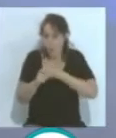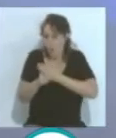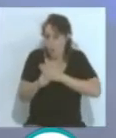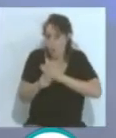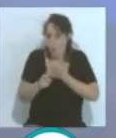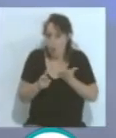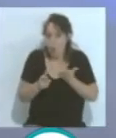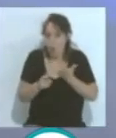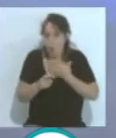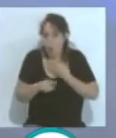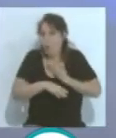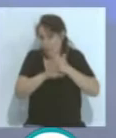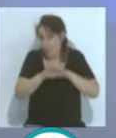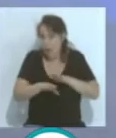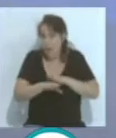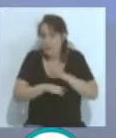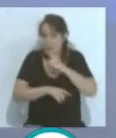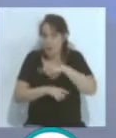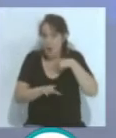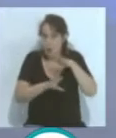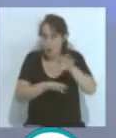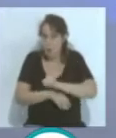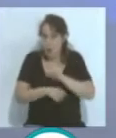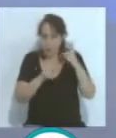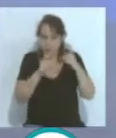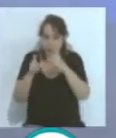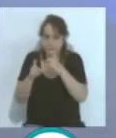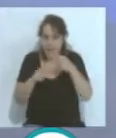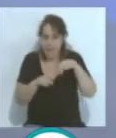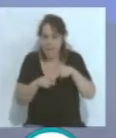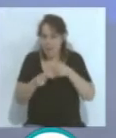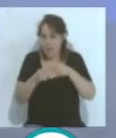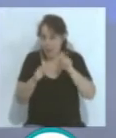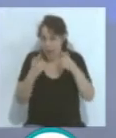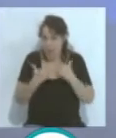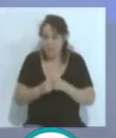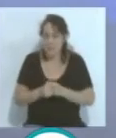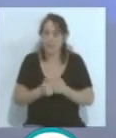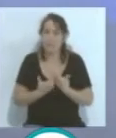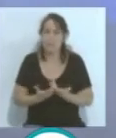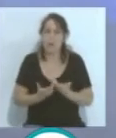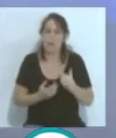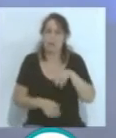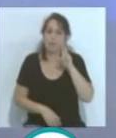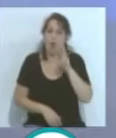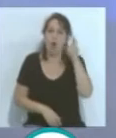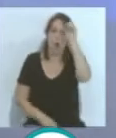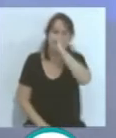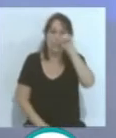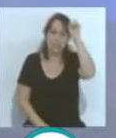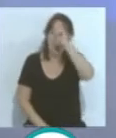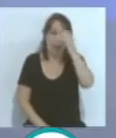aficionados que habían comprado la camiseta en la propia tienda oficial. Pero vamos a ver la opinión,